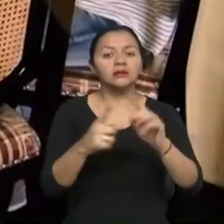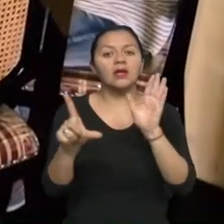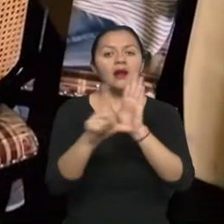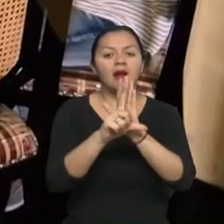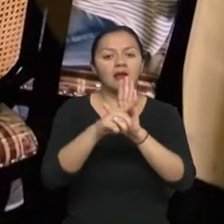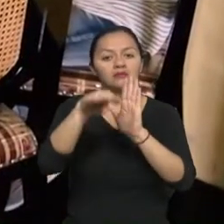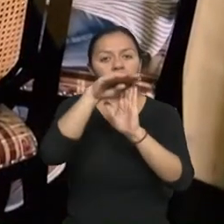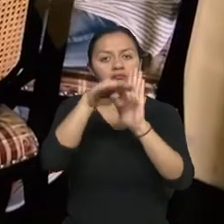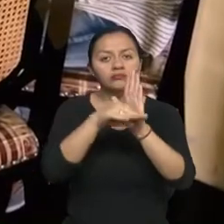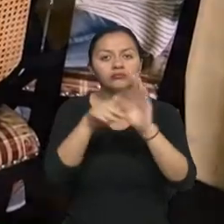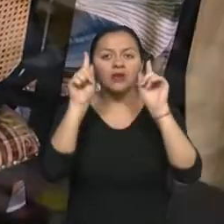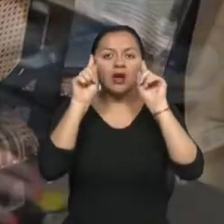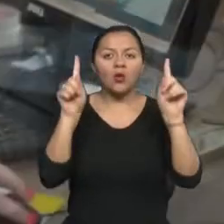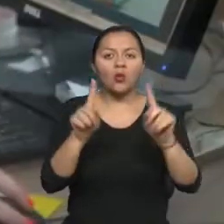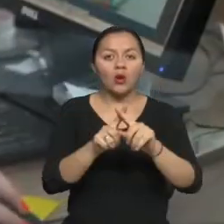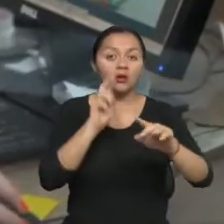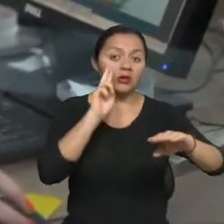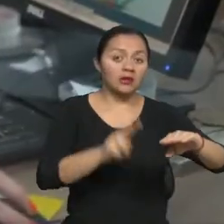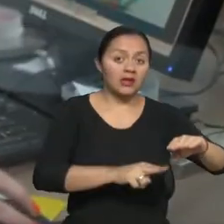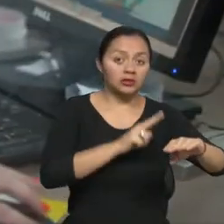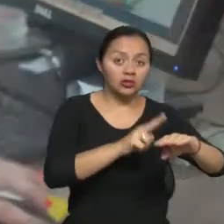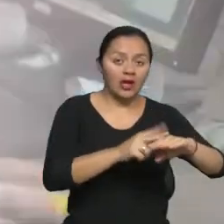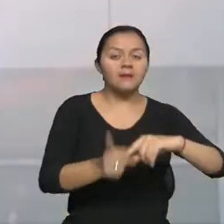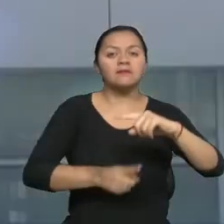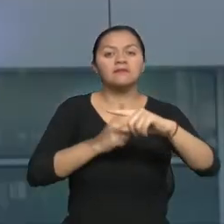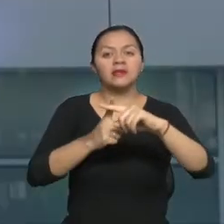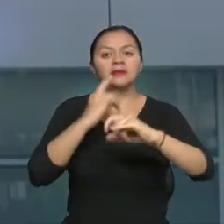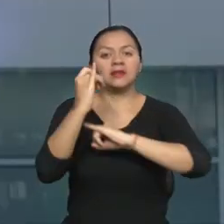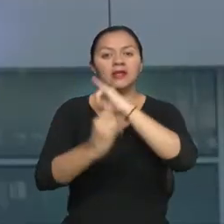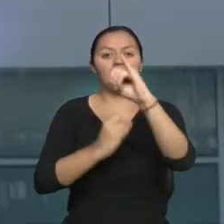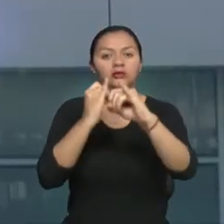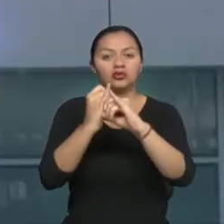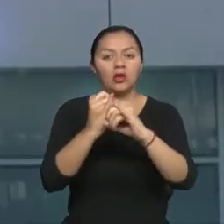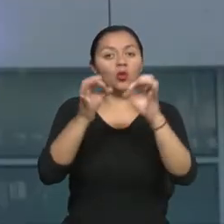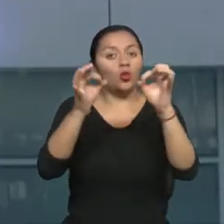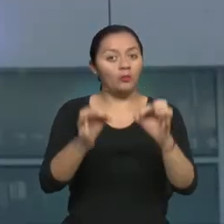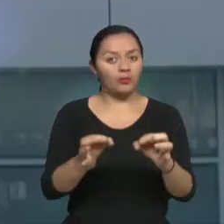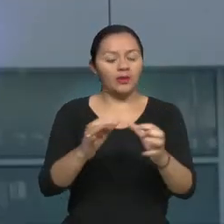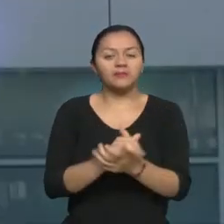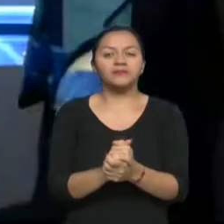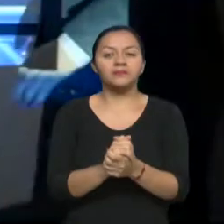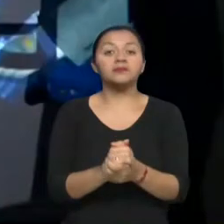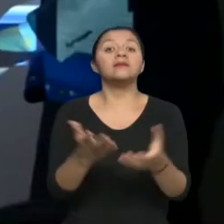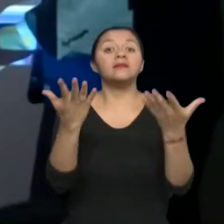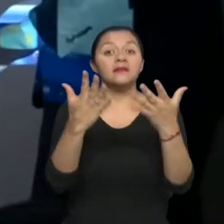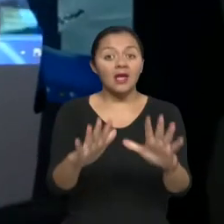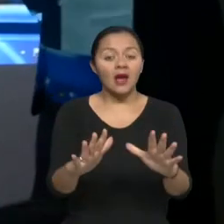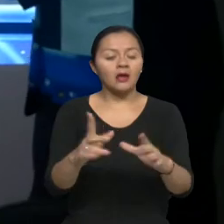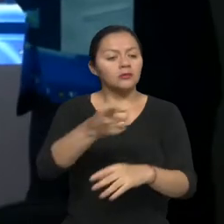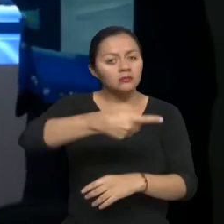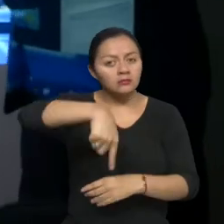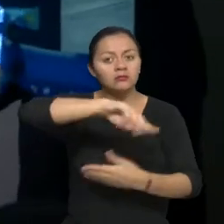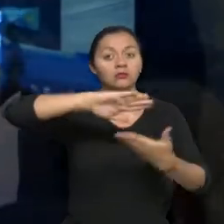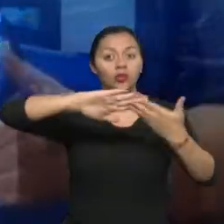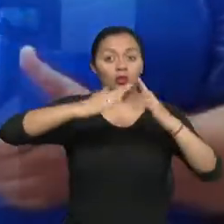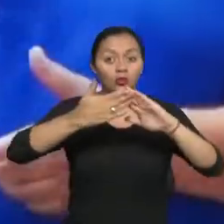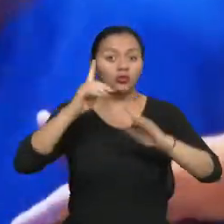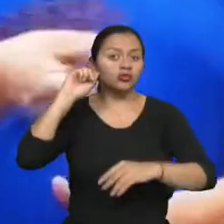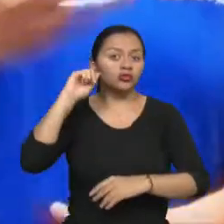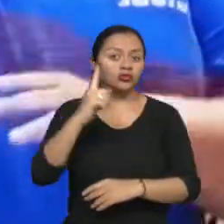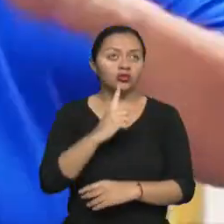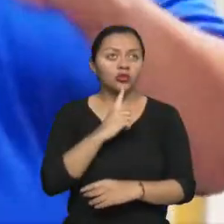leyes y convenios nacionales e internacionales. Además, busca que la comunidad de personas sordas